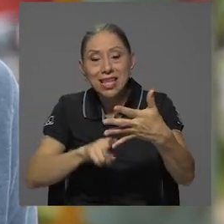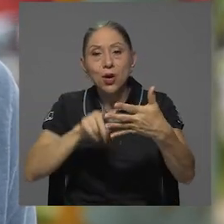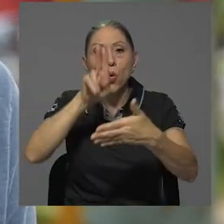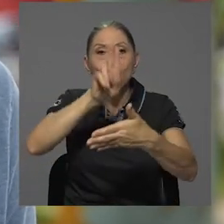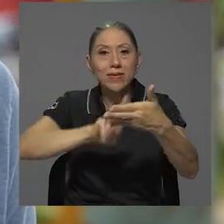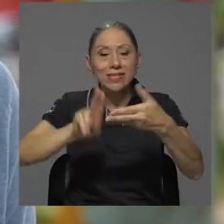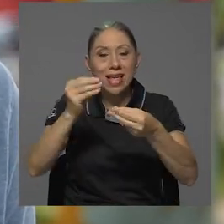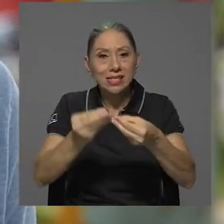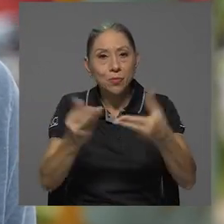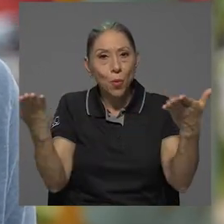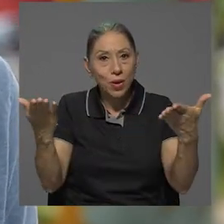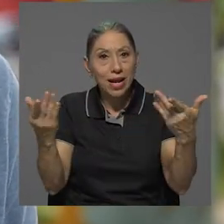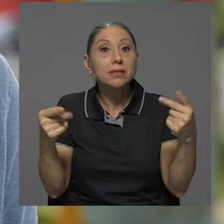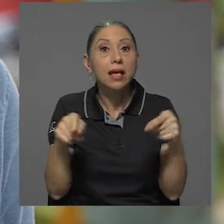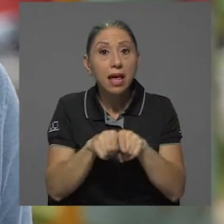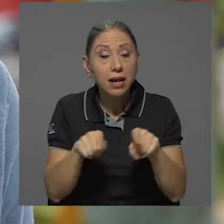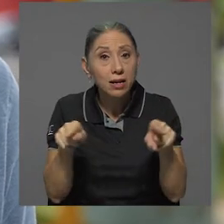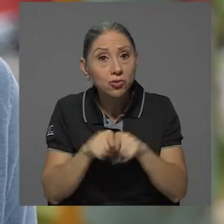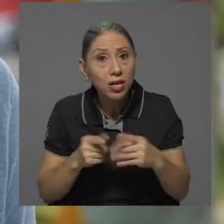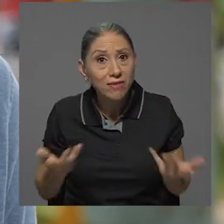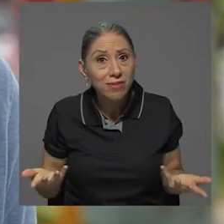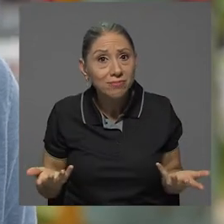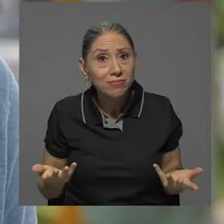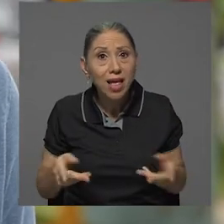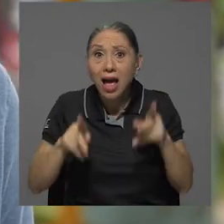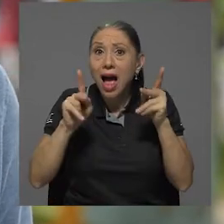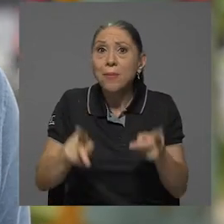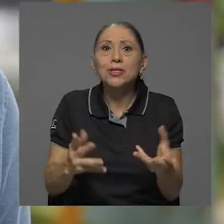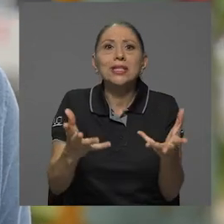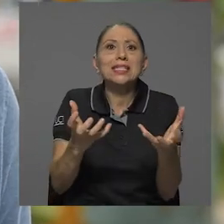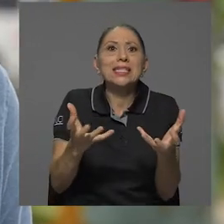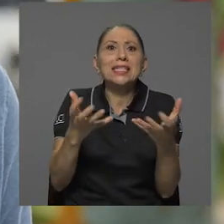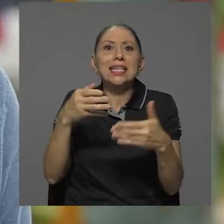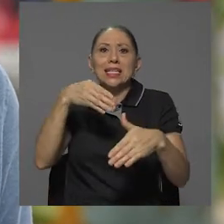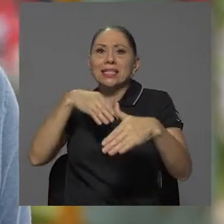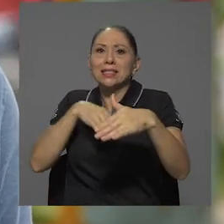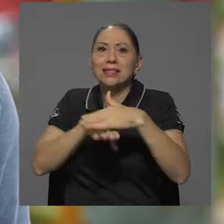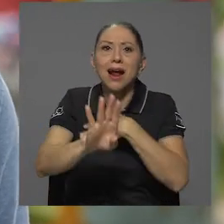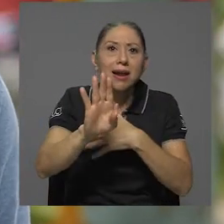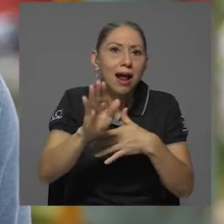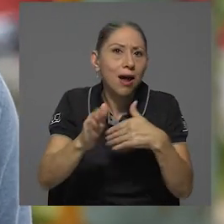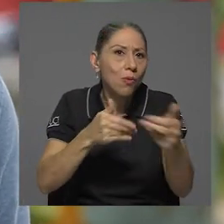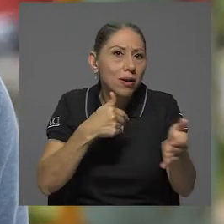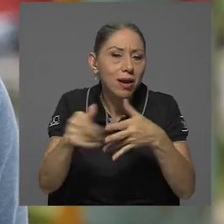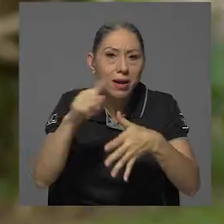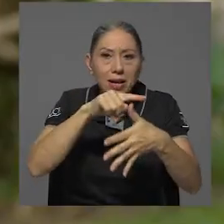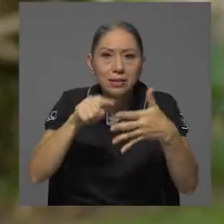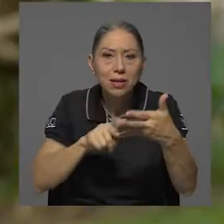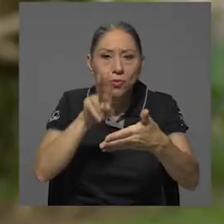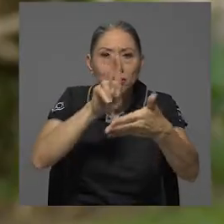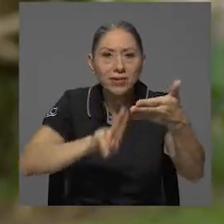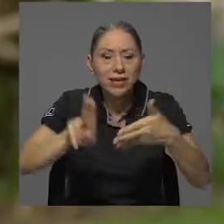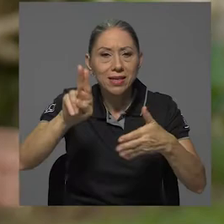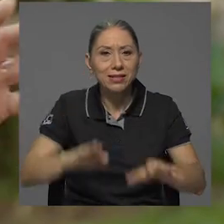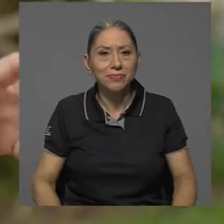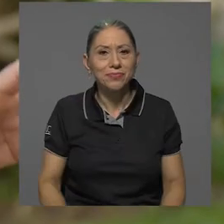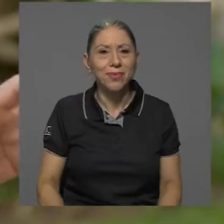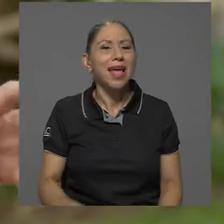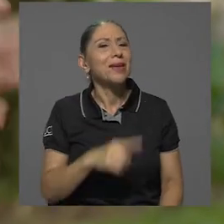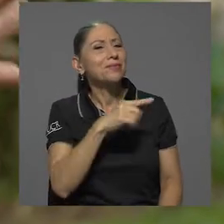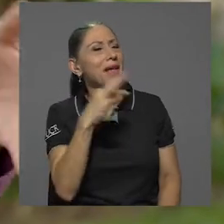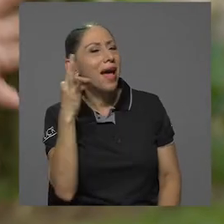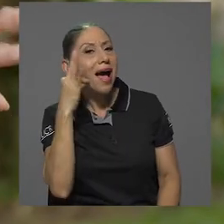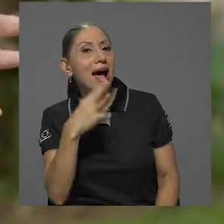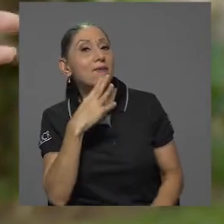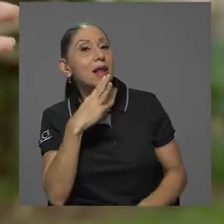cinco universidades públicas e inclusive a aspirantes a ingresar a las cinco universidades. Muy bien, hablemos un